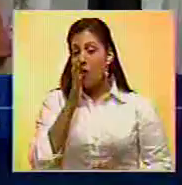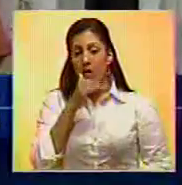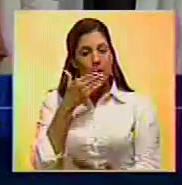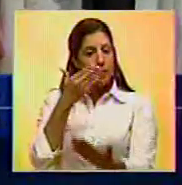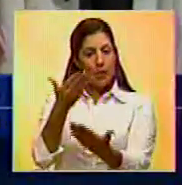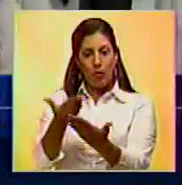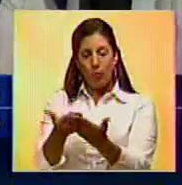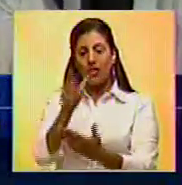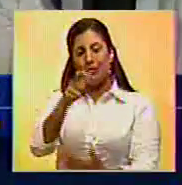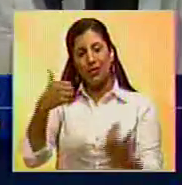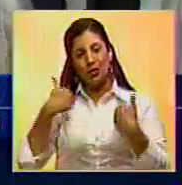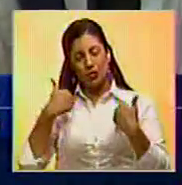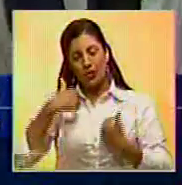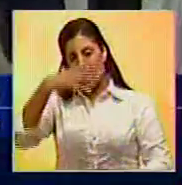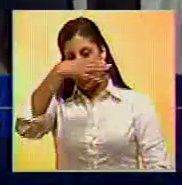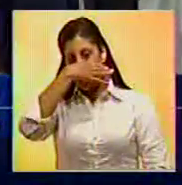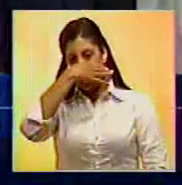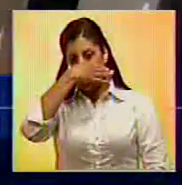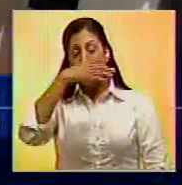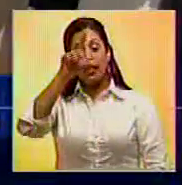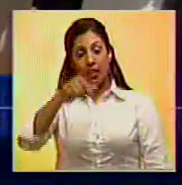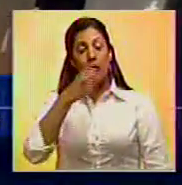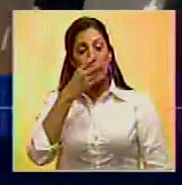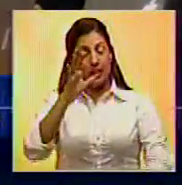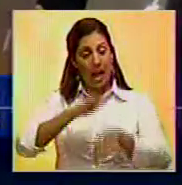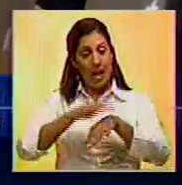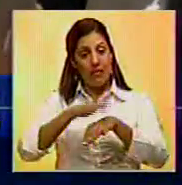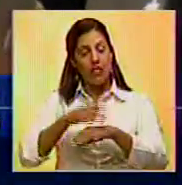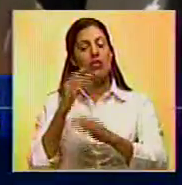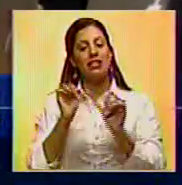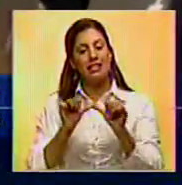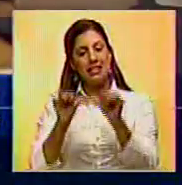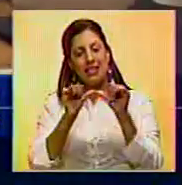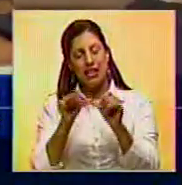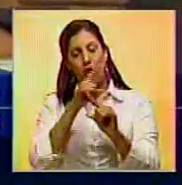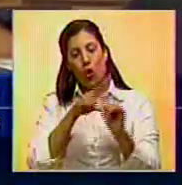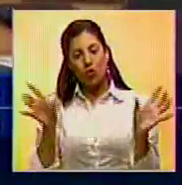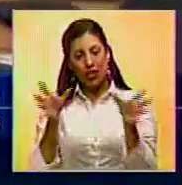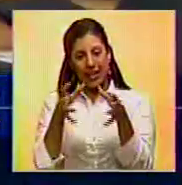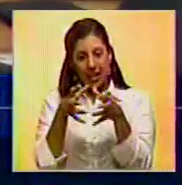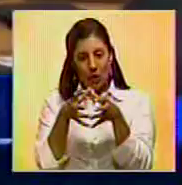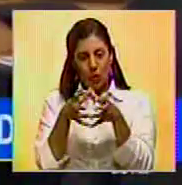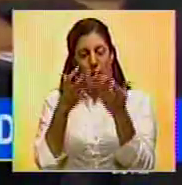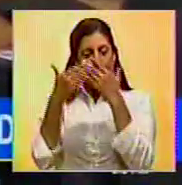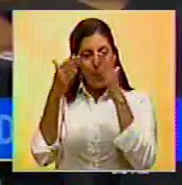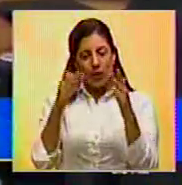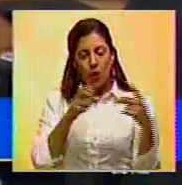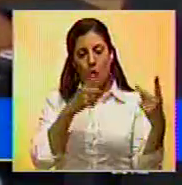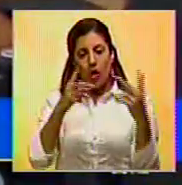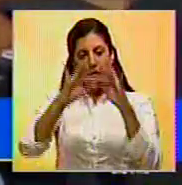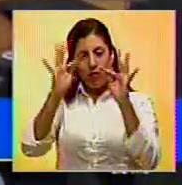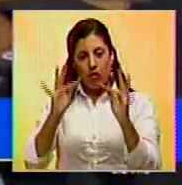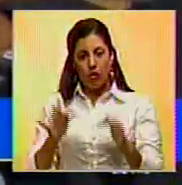propuestas de las víctimas de la FARC. Asimismo anunciaron que mantendrá más reuniones para estudiar las nuevas modificaciones.